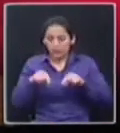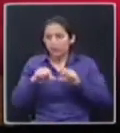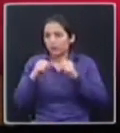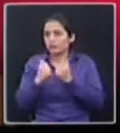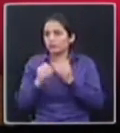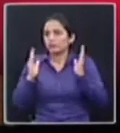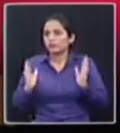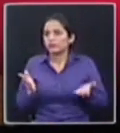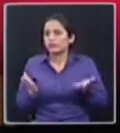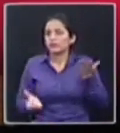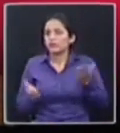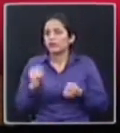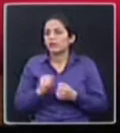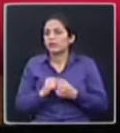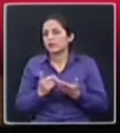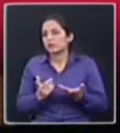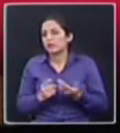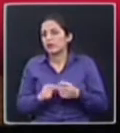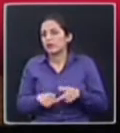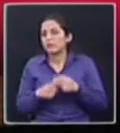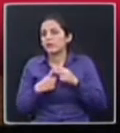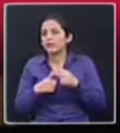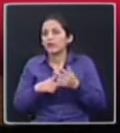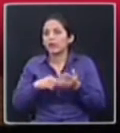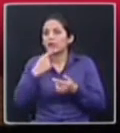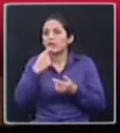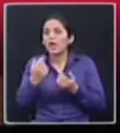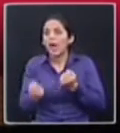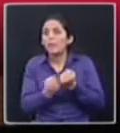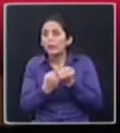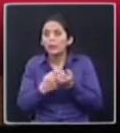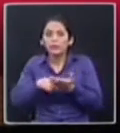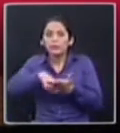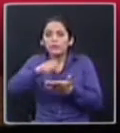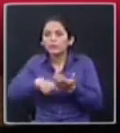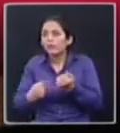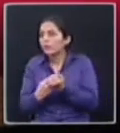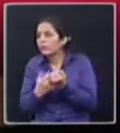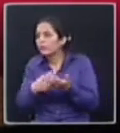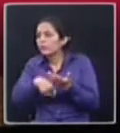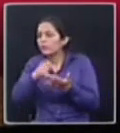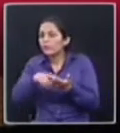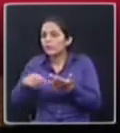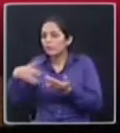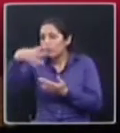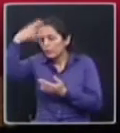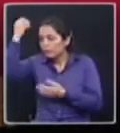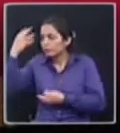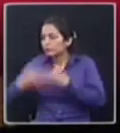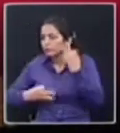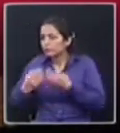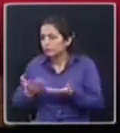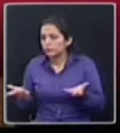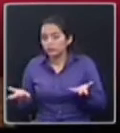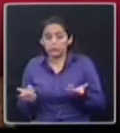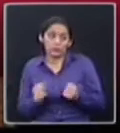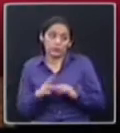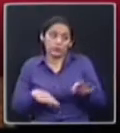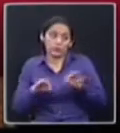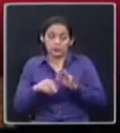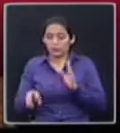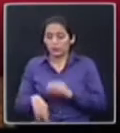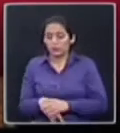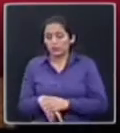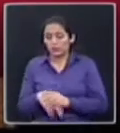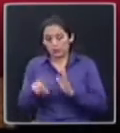puedan conseguir las firmas para iniciar un juicio político. ¿Pero por qué no lo han hecho? Es decir, tiene que respetarse lo que dice el artículo 129. Tiene que haber al menos